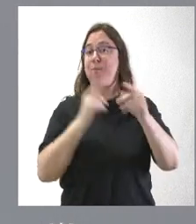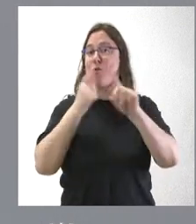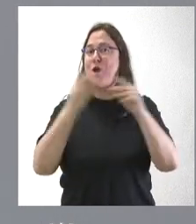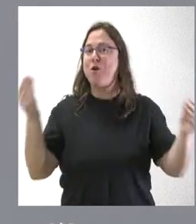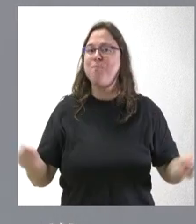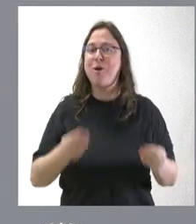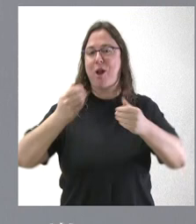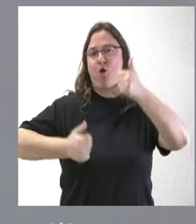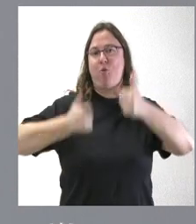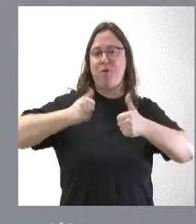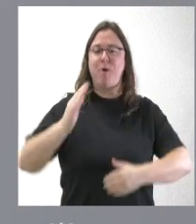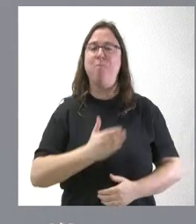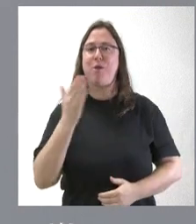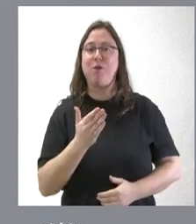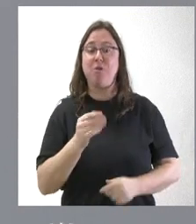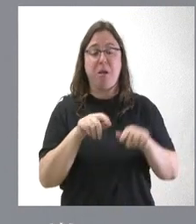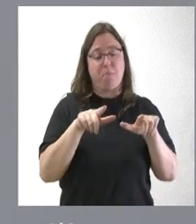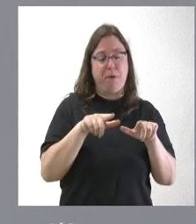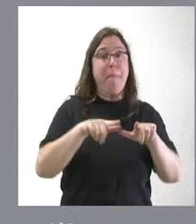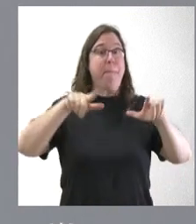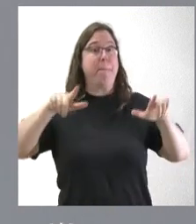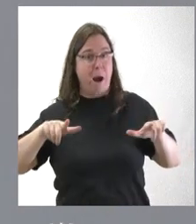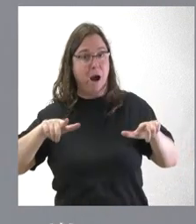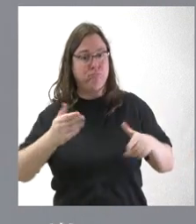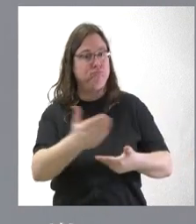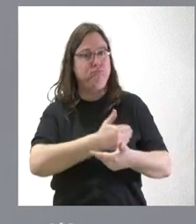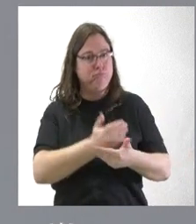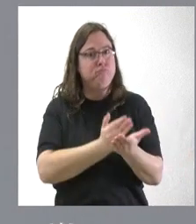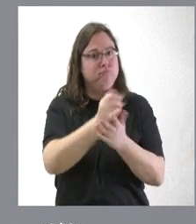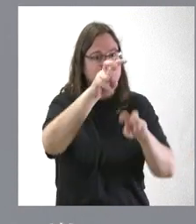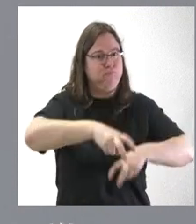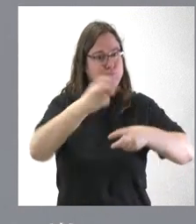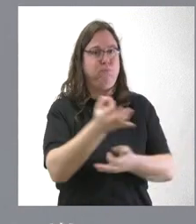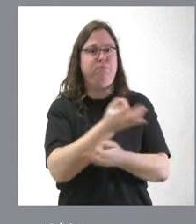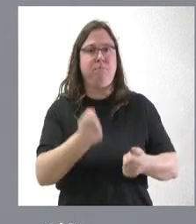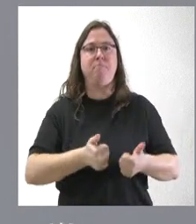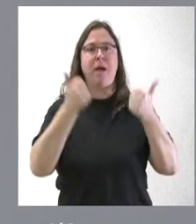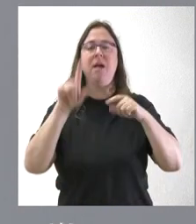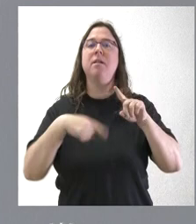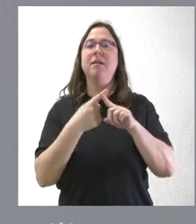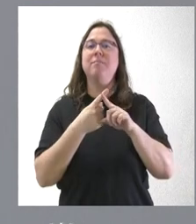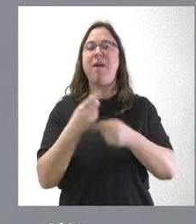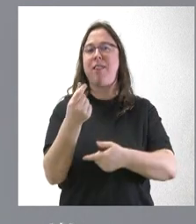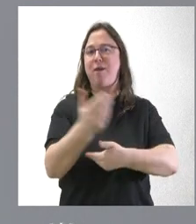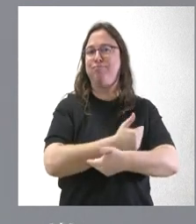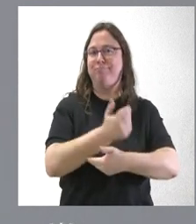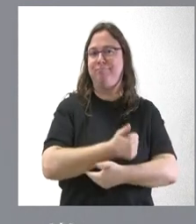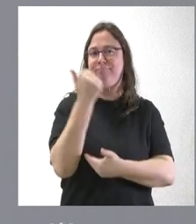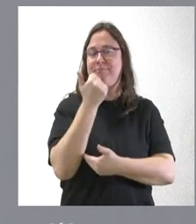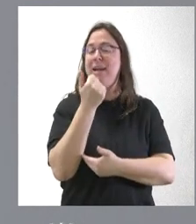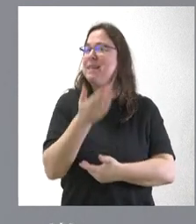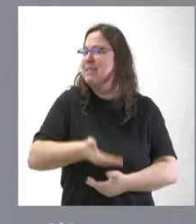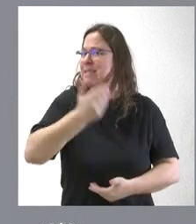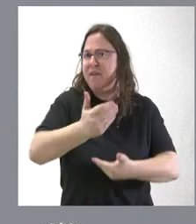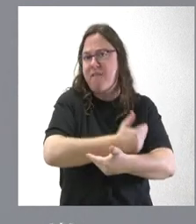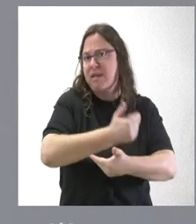competitividad y la productividad. Tamaños más grandes de parcelas permite una agricultura más eficaz y una agricultura más rentable. La rentabilidad es básica